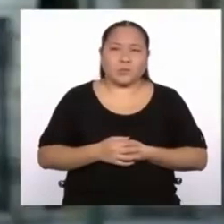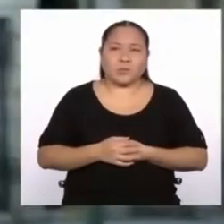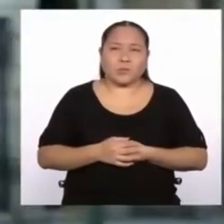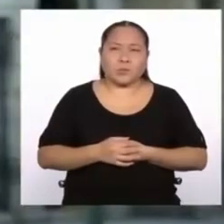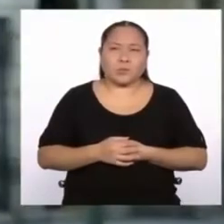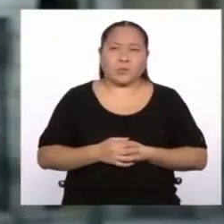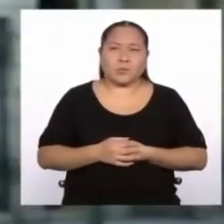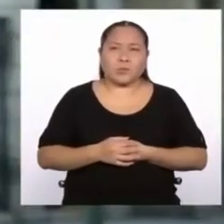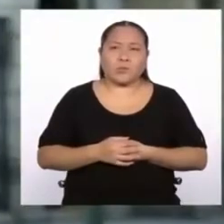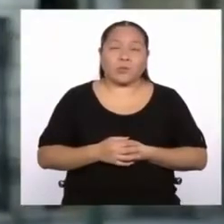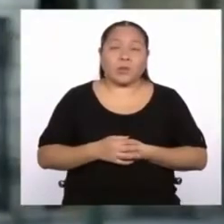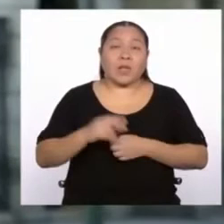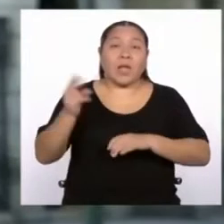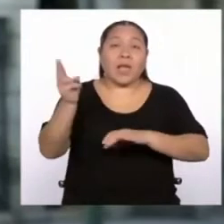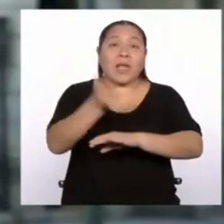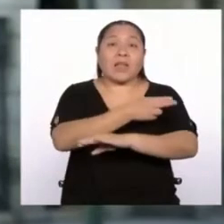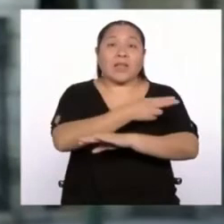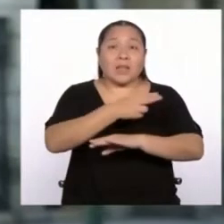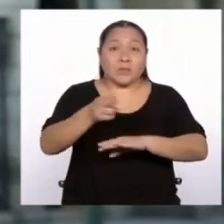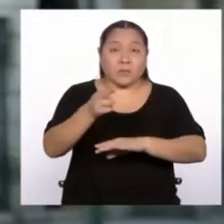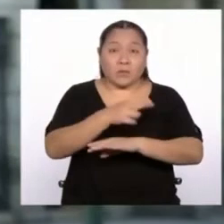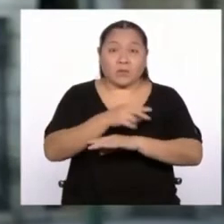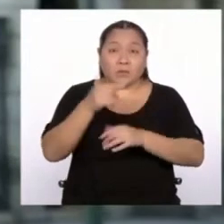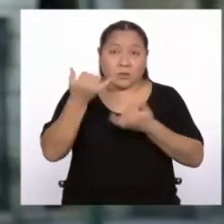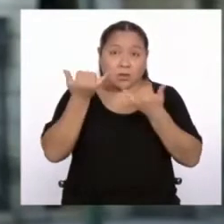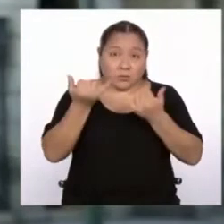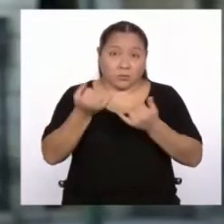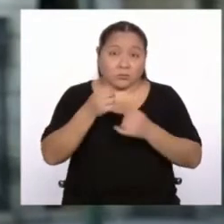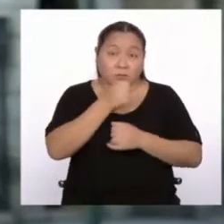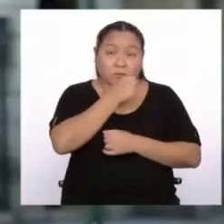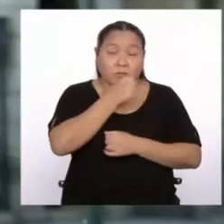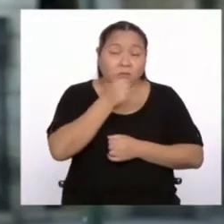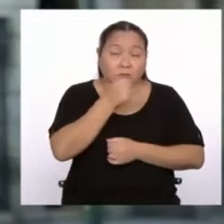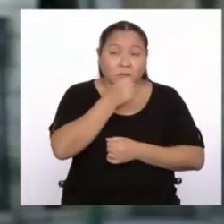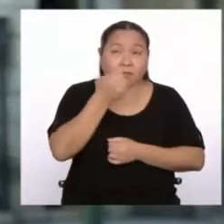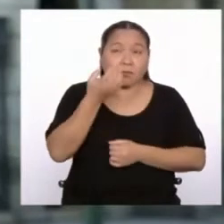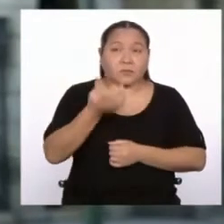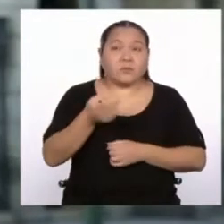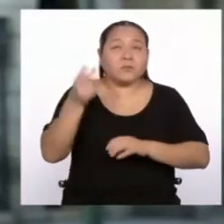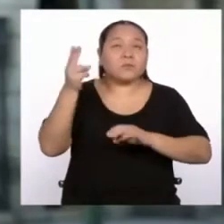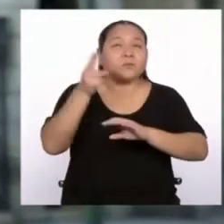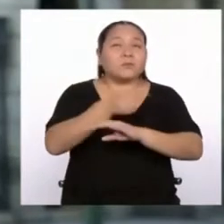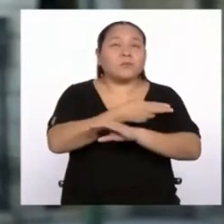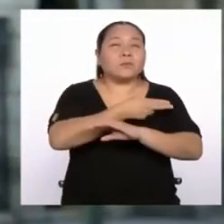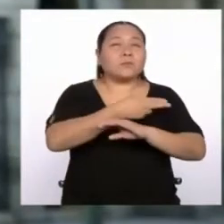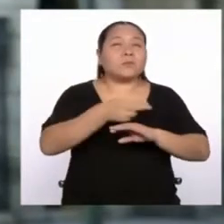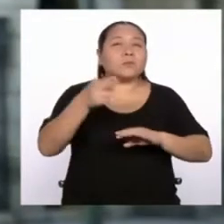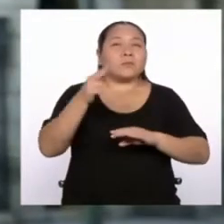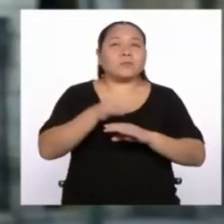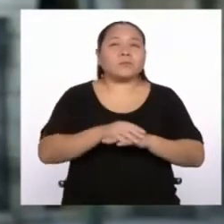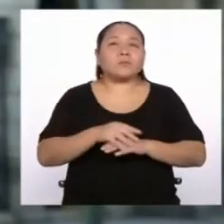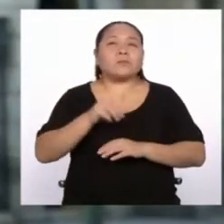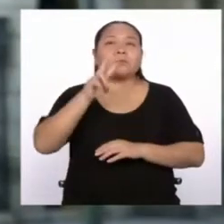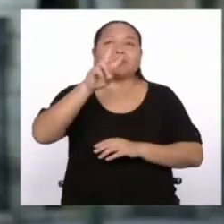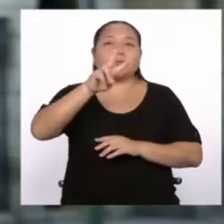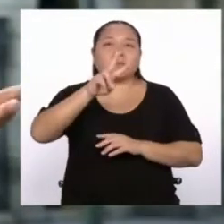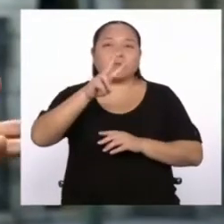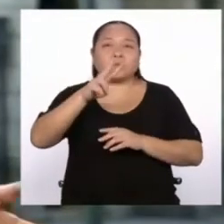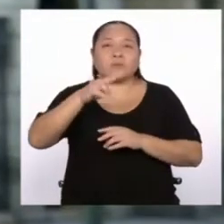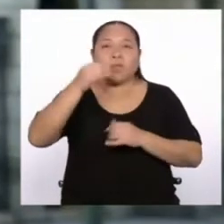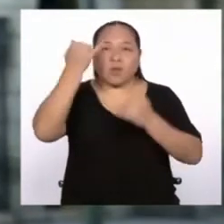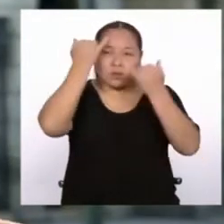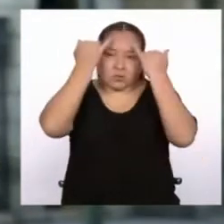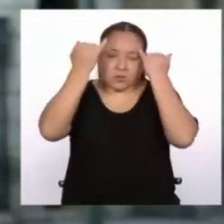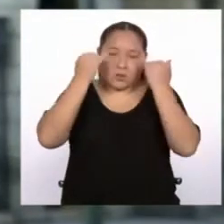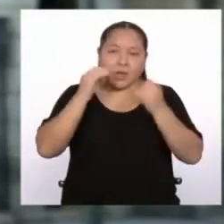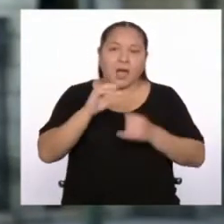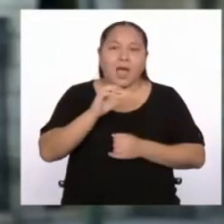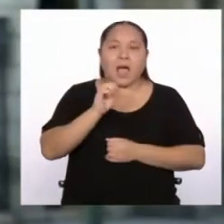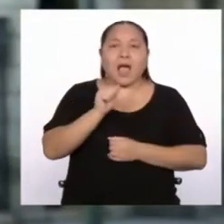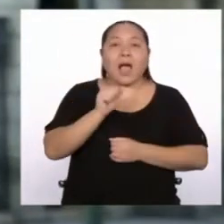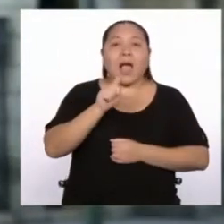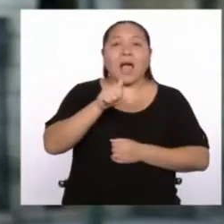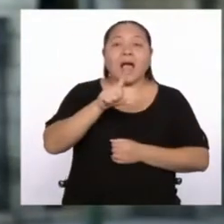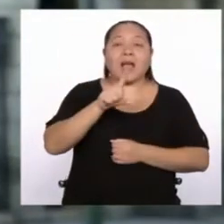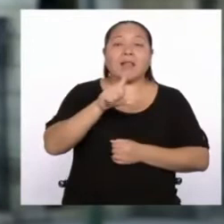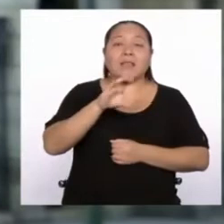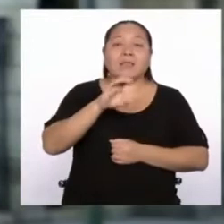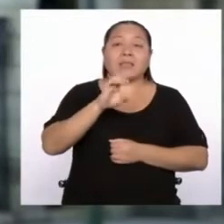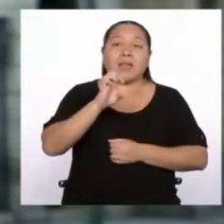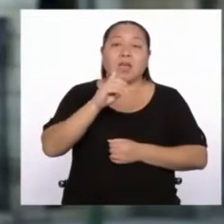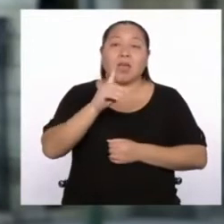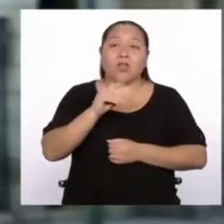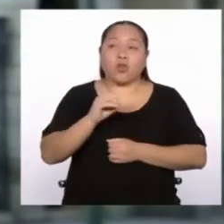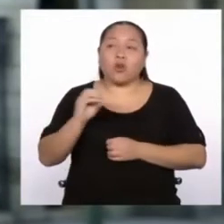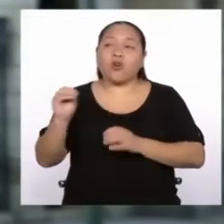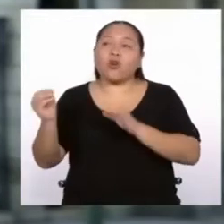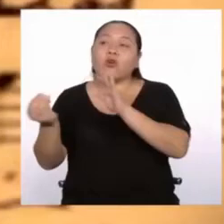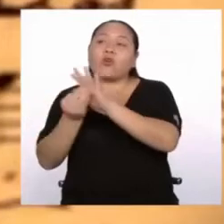El himno nacional que hoy cantamos es un himno de alguna manera hecho a dos manos entre Bernardo Alcedo y